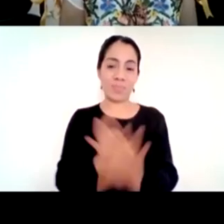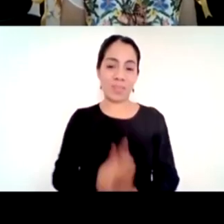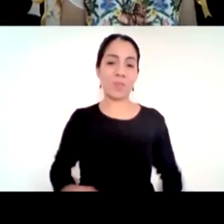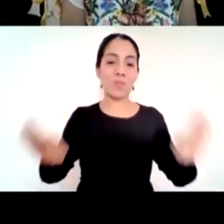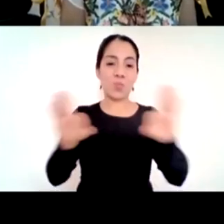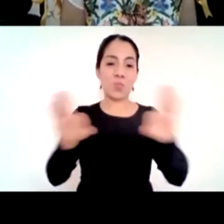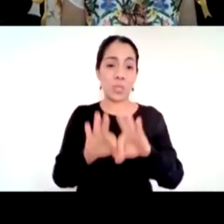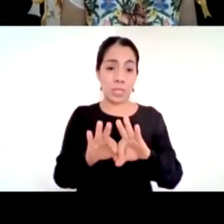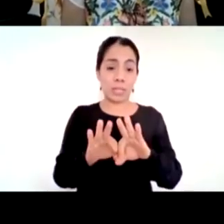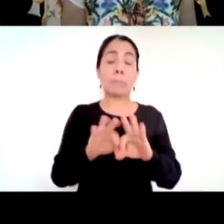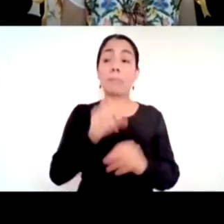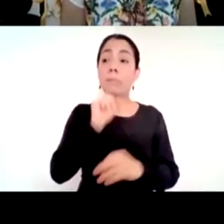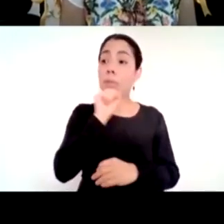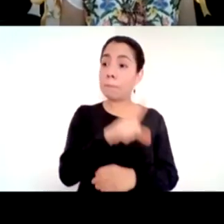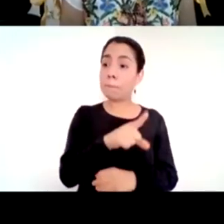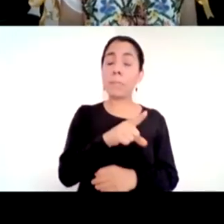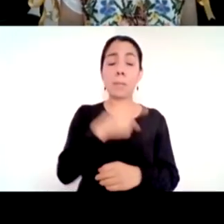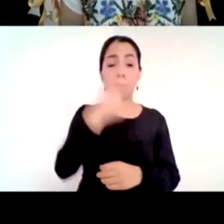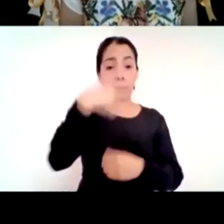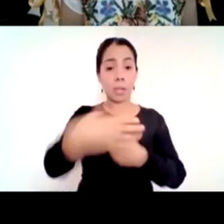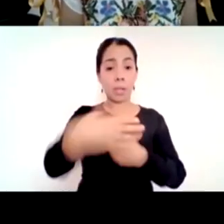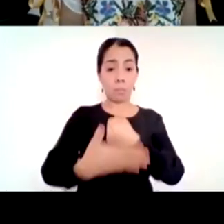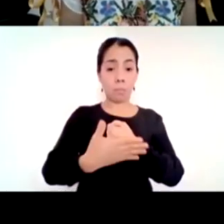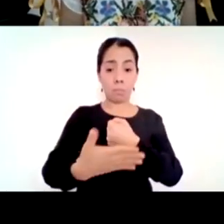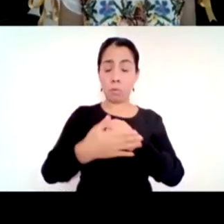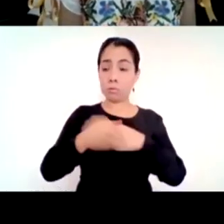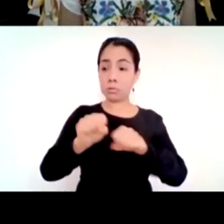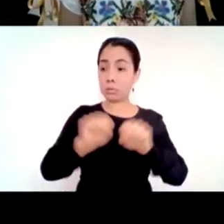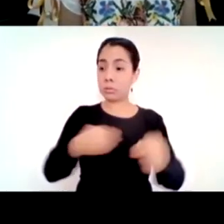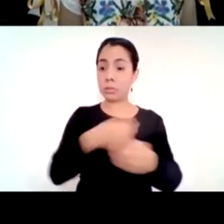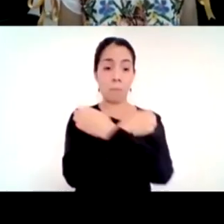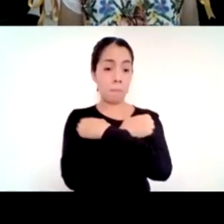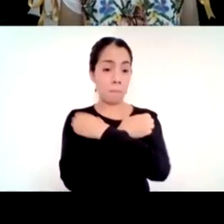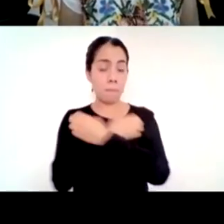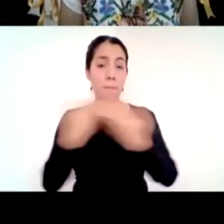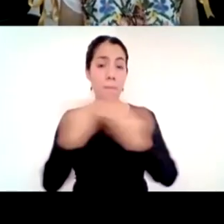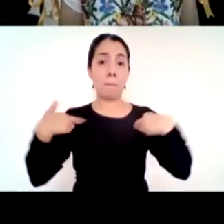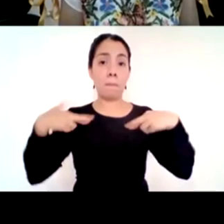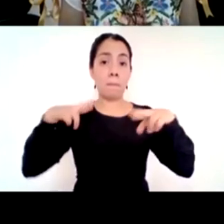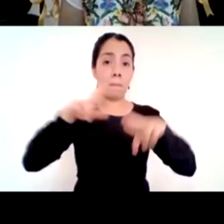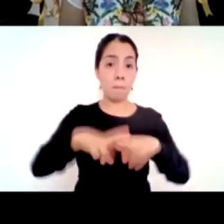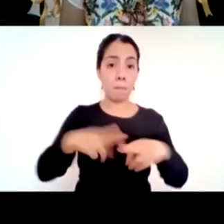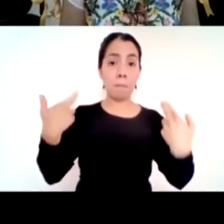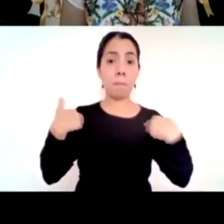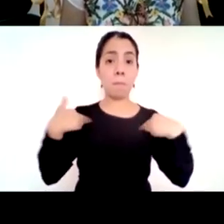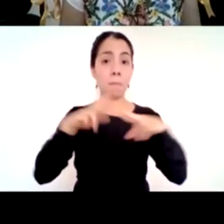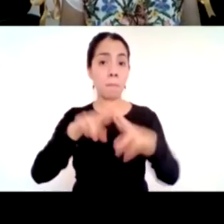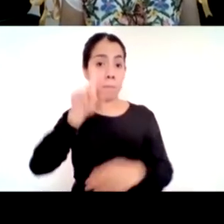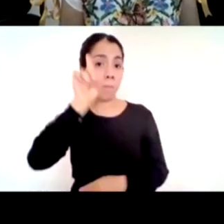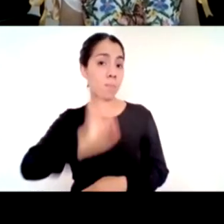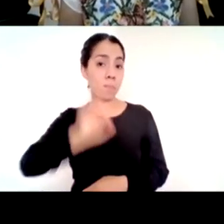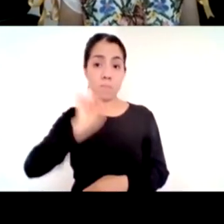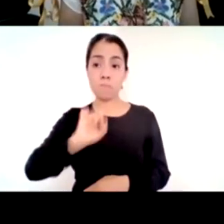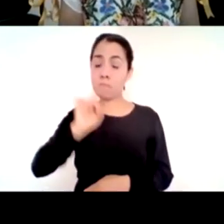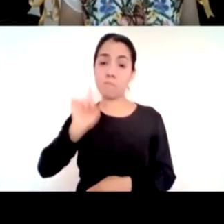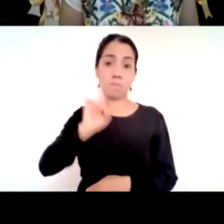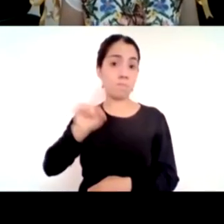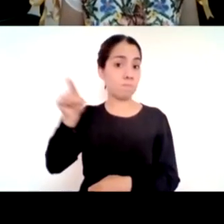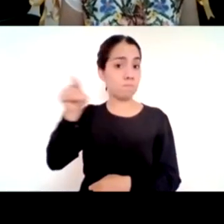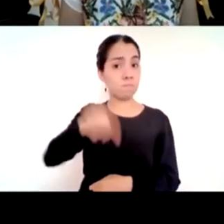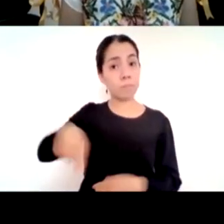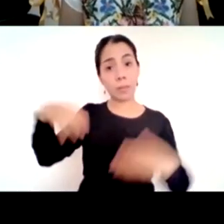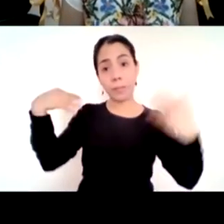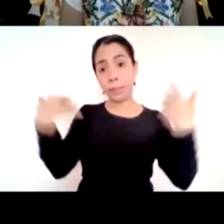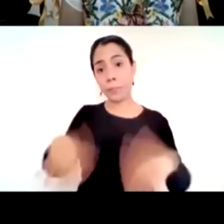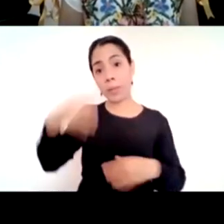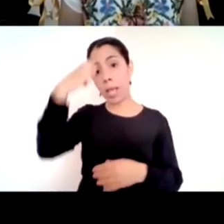maestros las maestras son quienes van a aportar lo mejor nos van a nutrir de sus experiencias